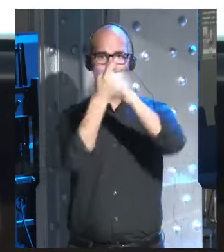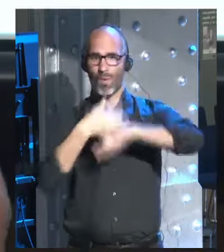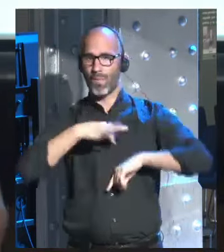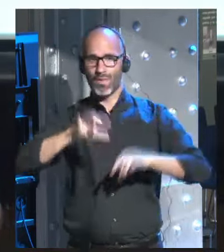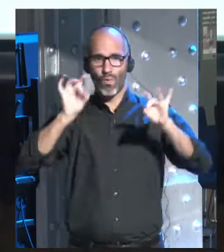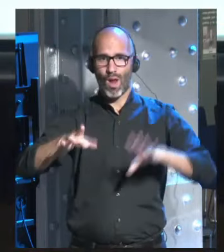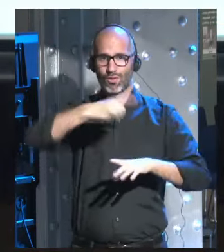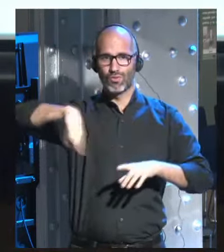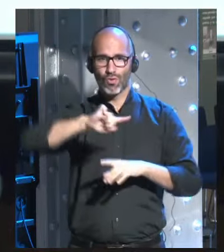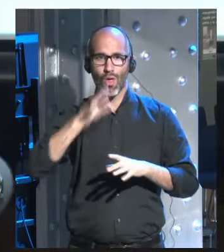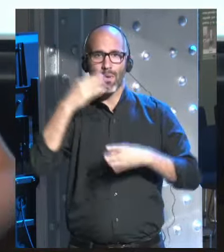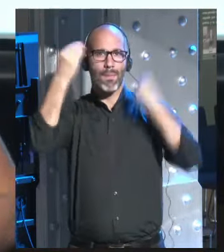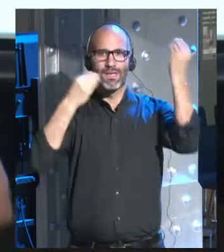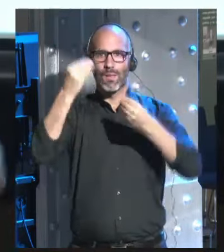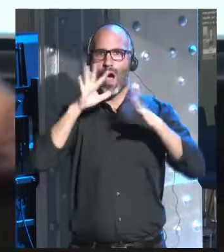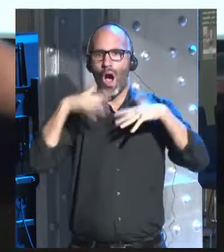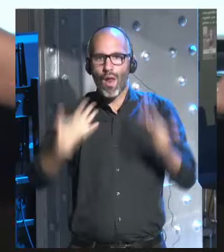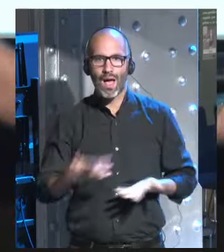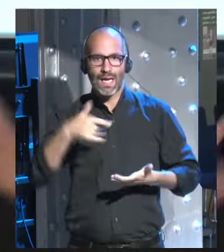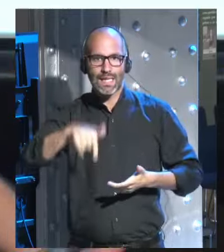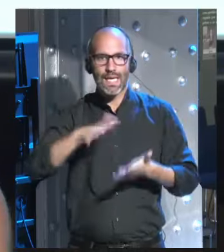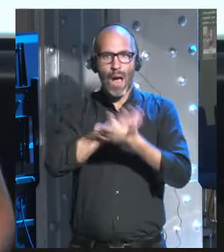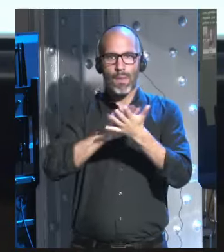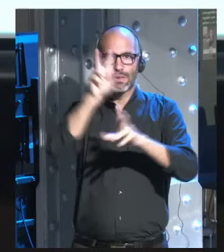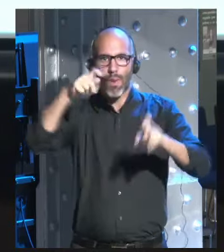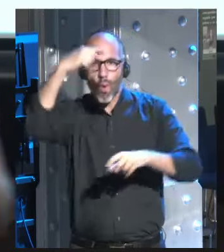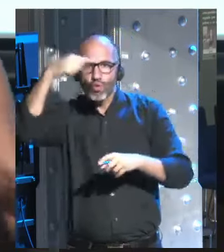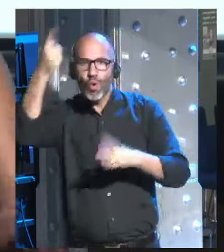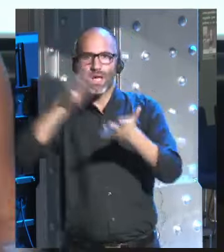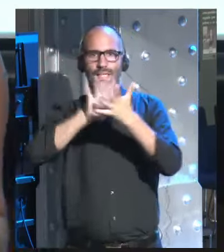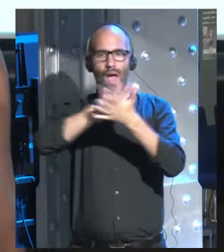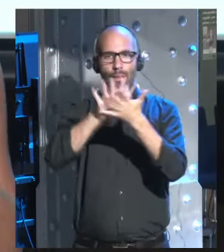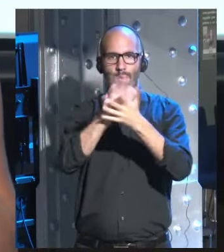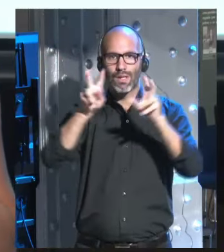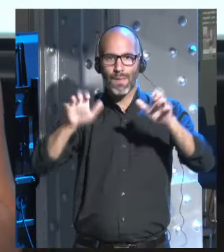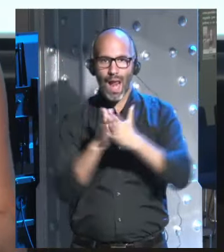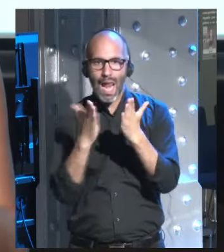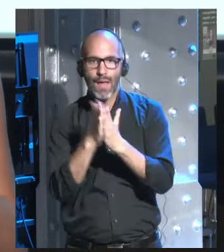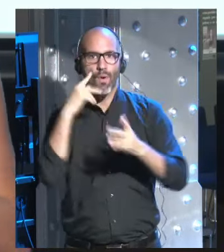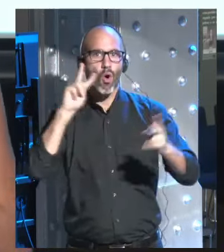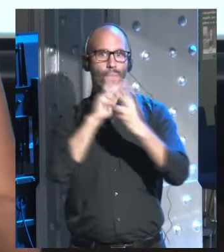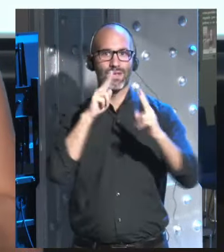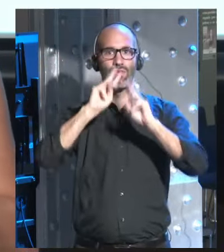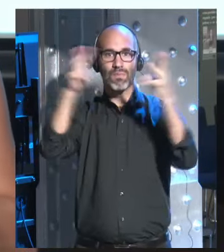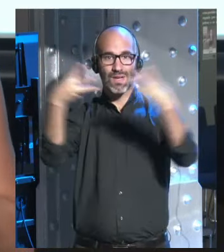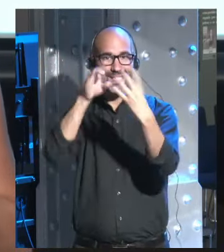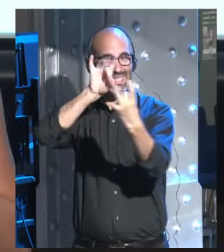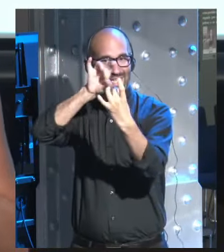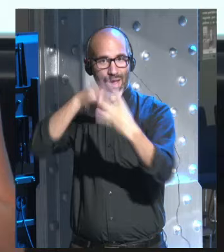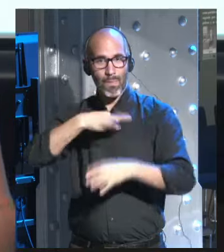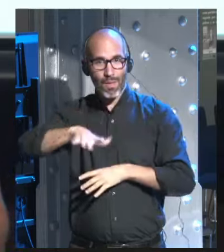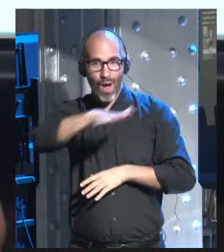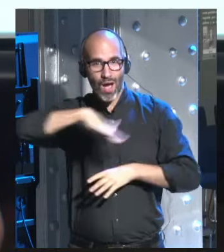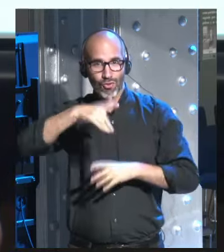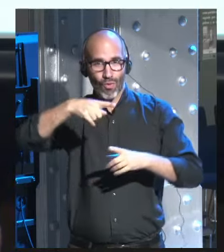creemos, que estamos hablando de cultura, hablando de libros, viendo esto por streaming, que recuerdo que se puede ver,